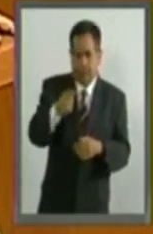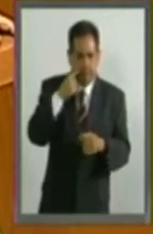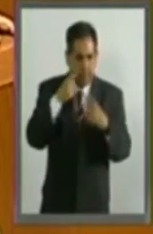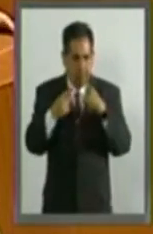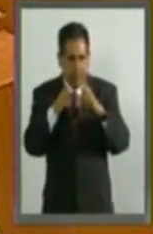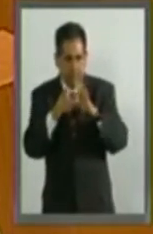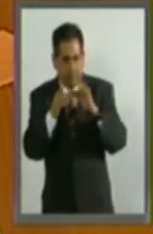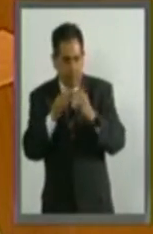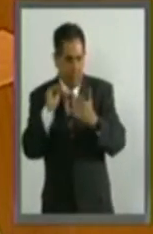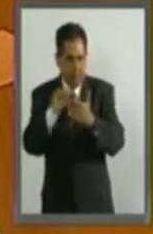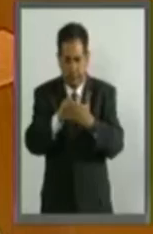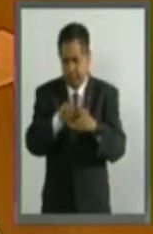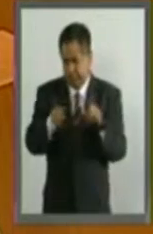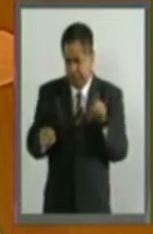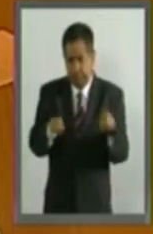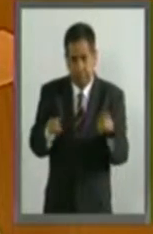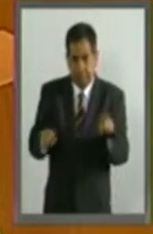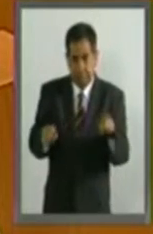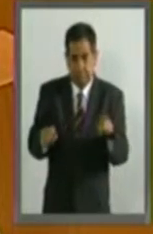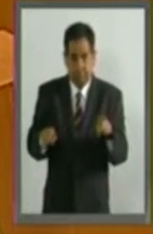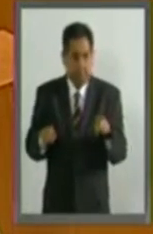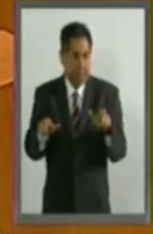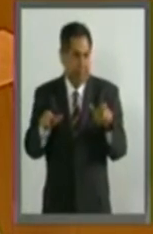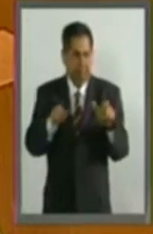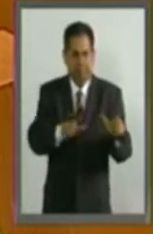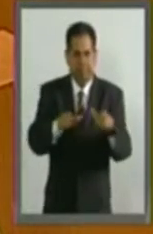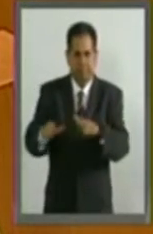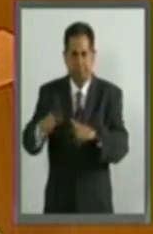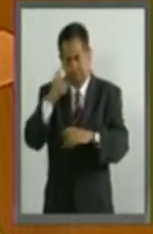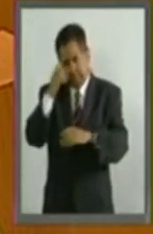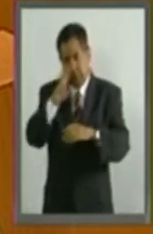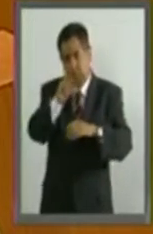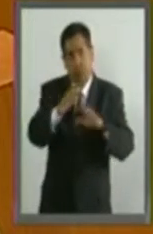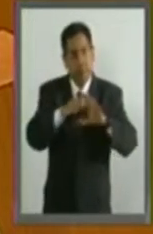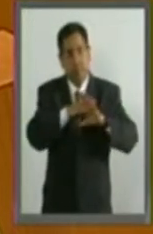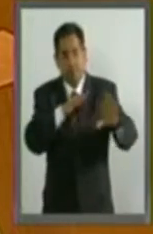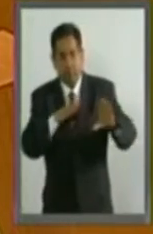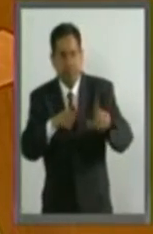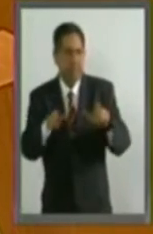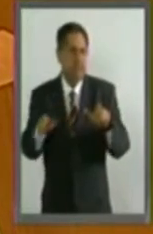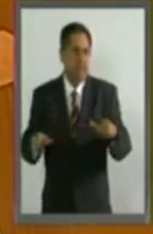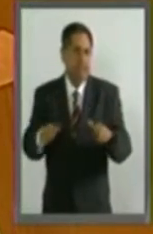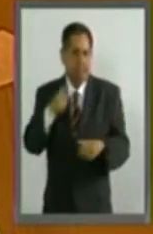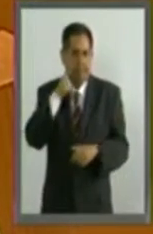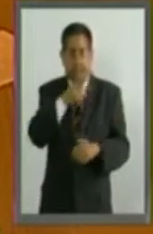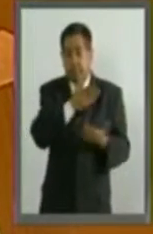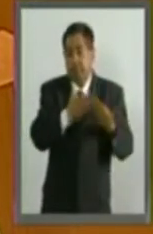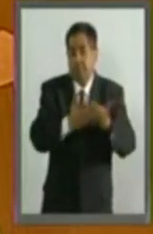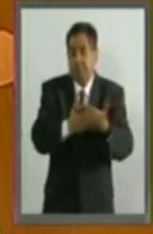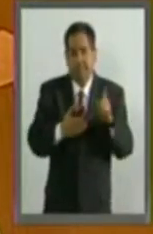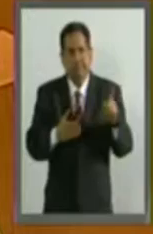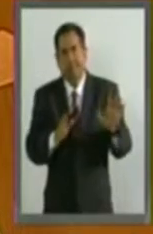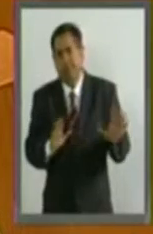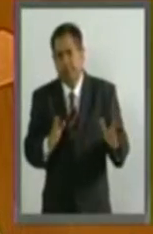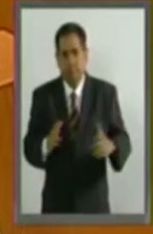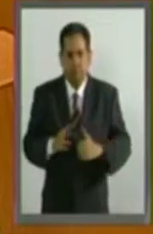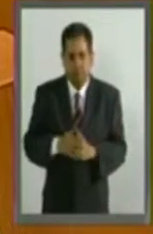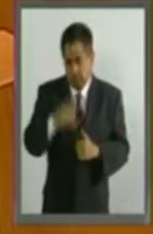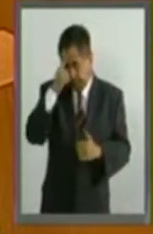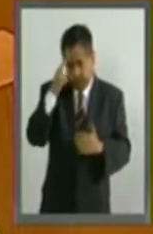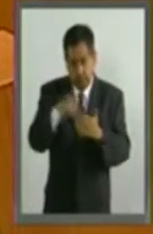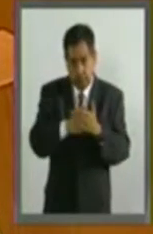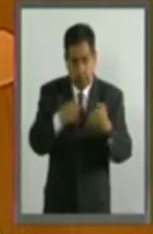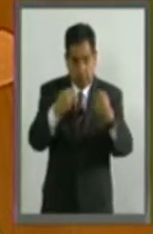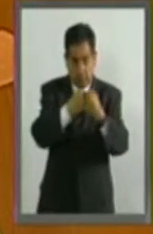establecerse y a consolidarse las medidas anti-inmigrantes que en el vecino país han sido planteadas. Creo que las